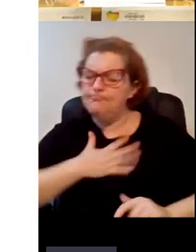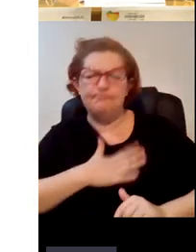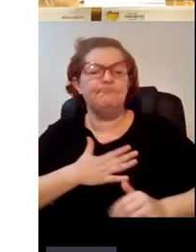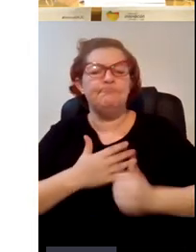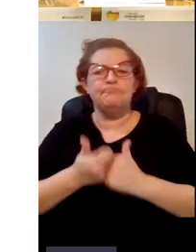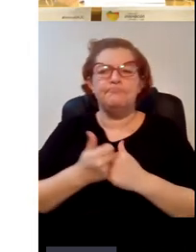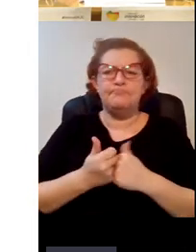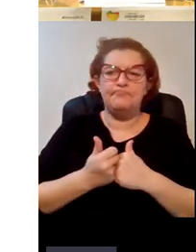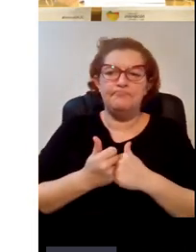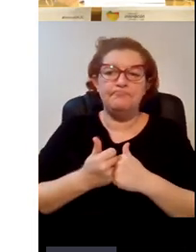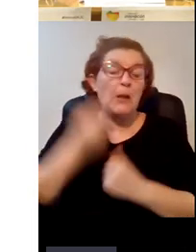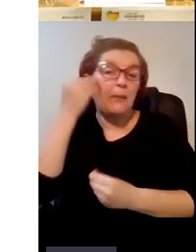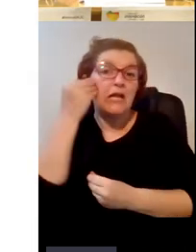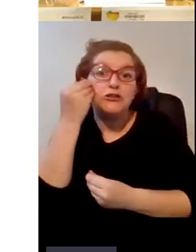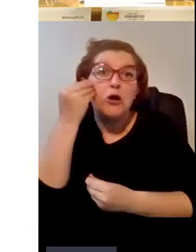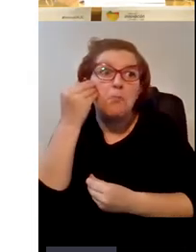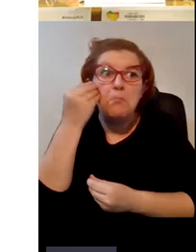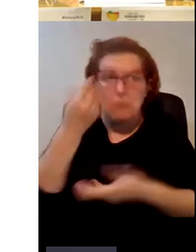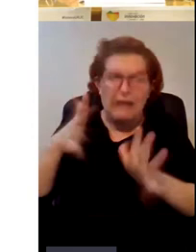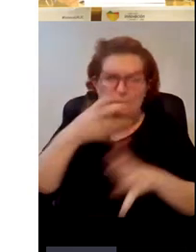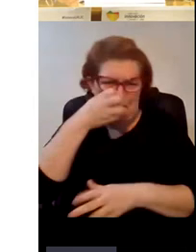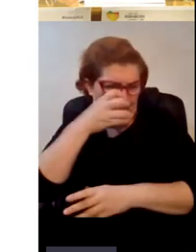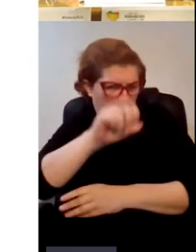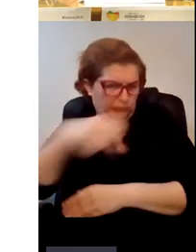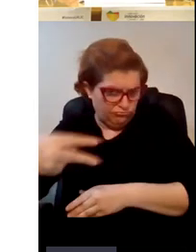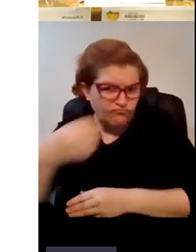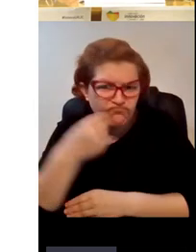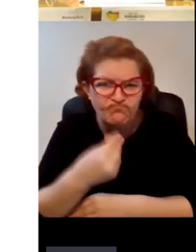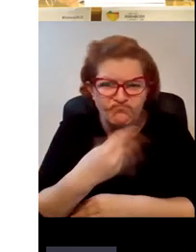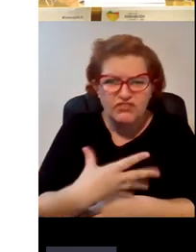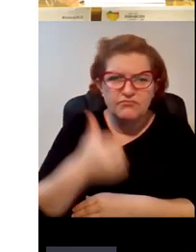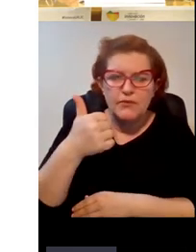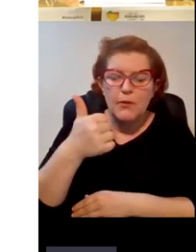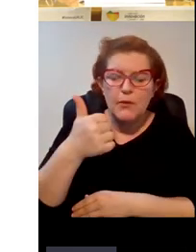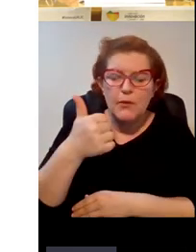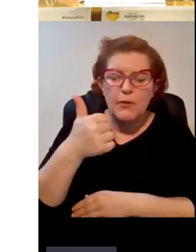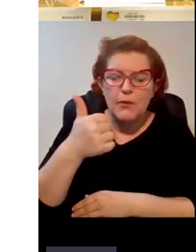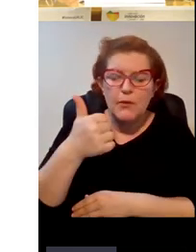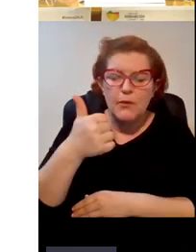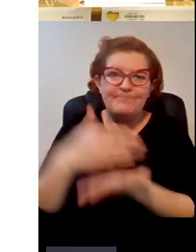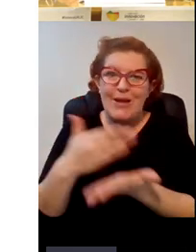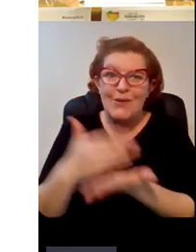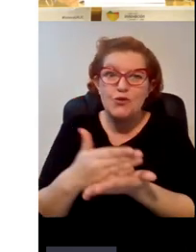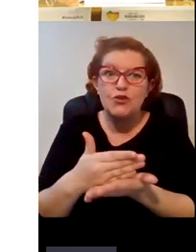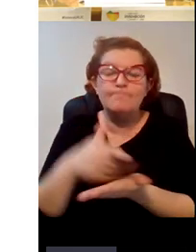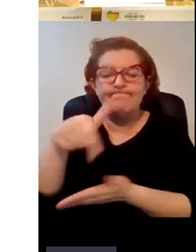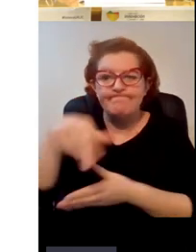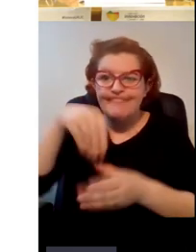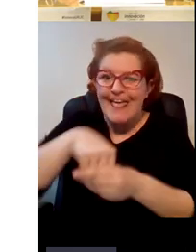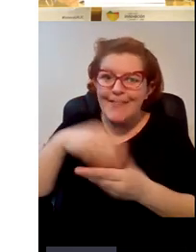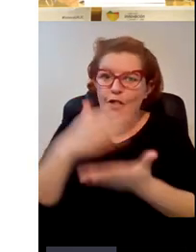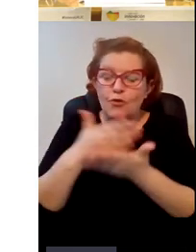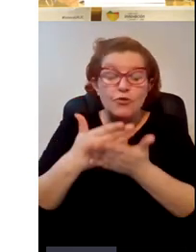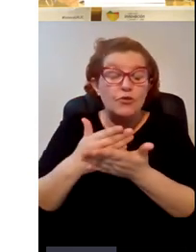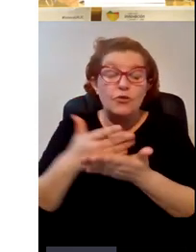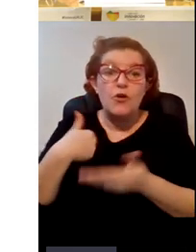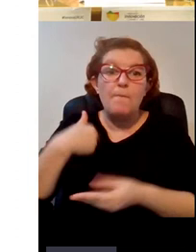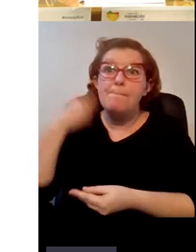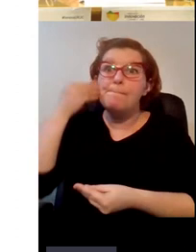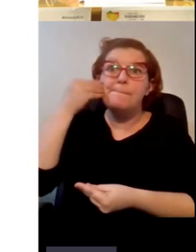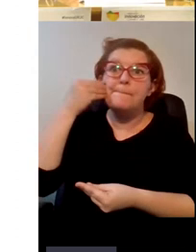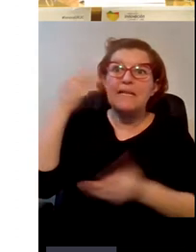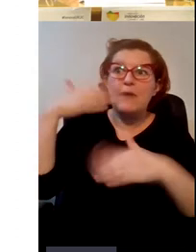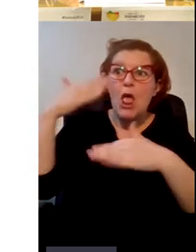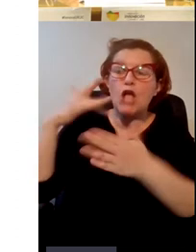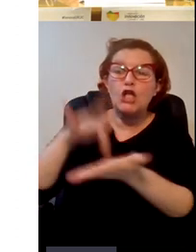yo creo que en general salió bien y ¿qué nos pasó con ese curso? pues que pasaron cosas que yo en principio tampoco contaba con ellas